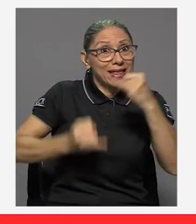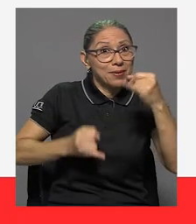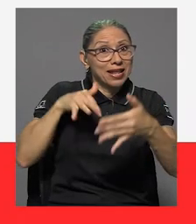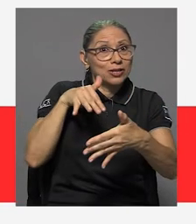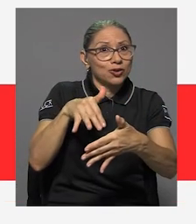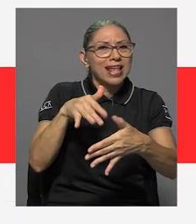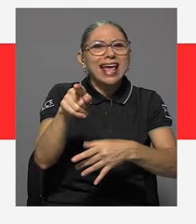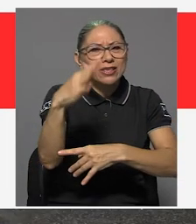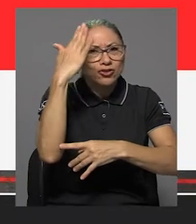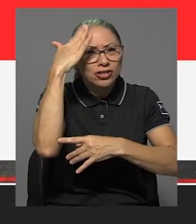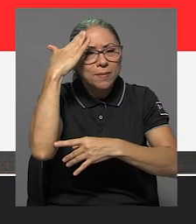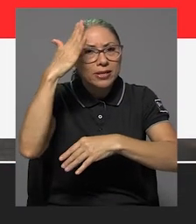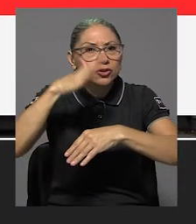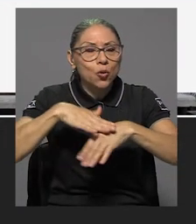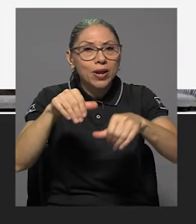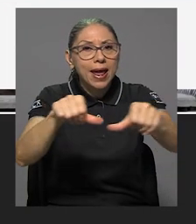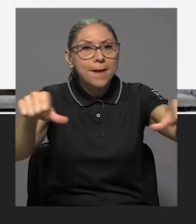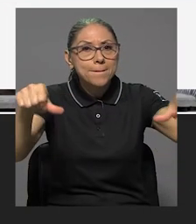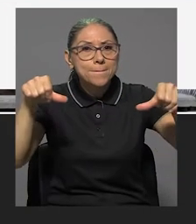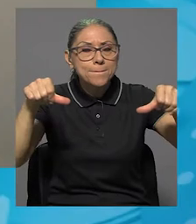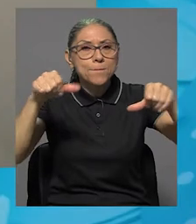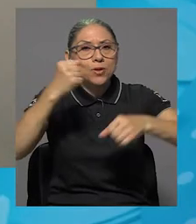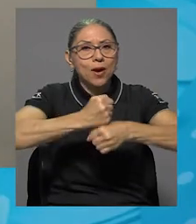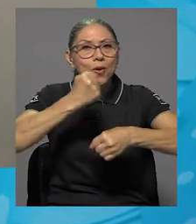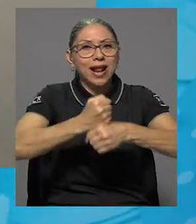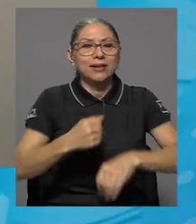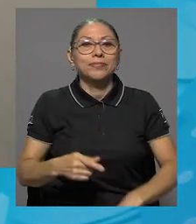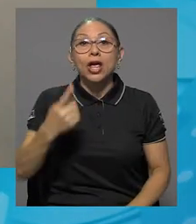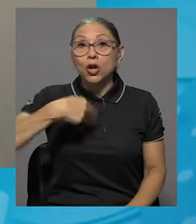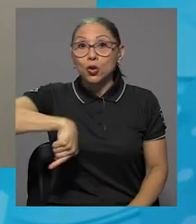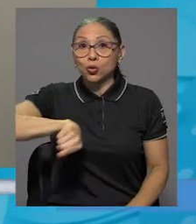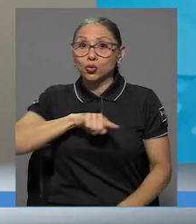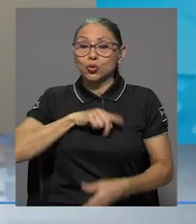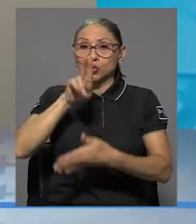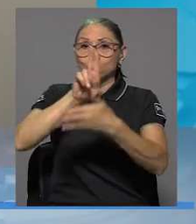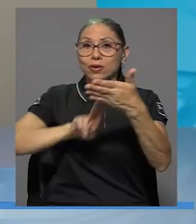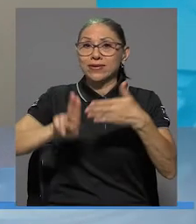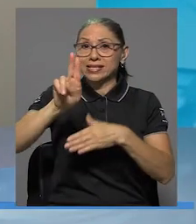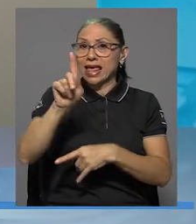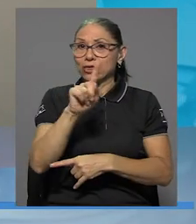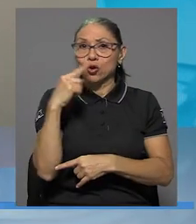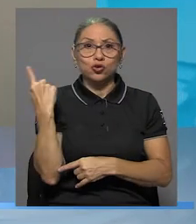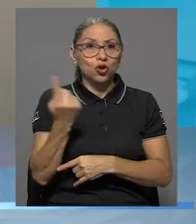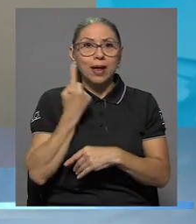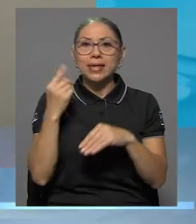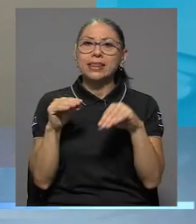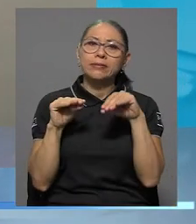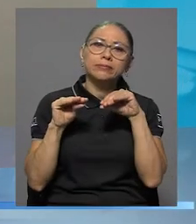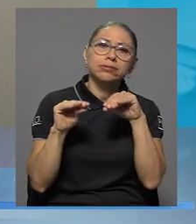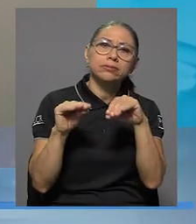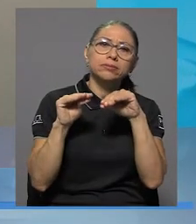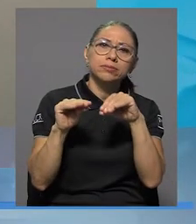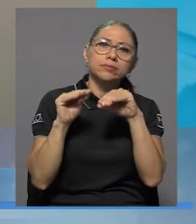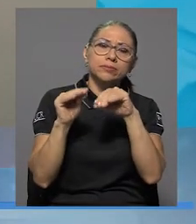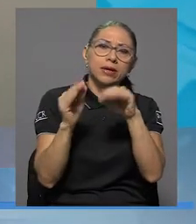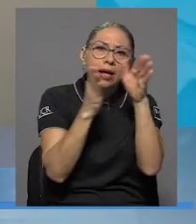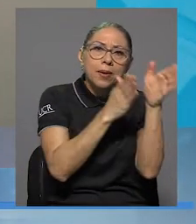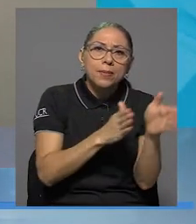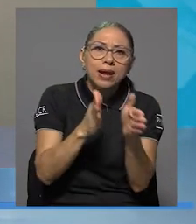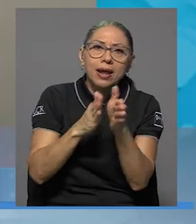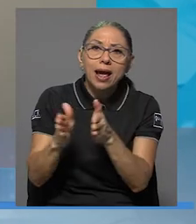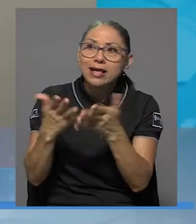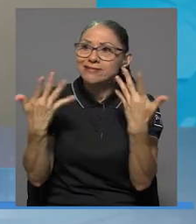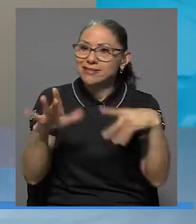Como universidad no solamente tenemos la responsabilidad de formar académicamente y egresar